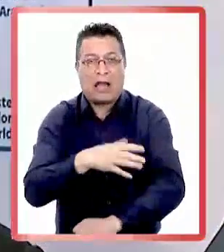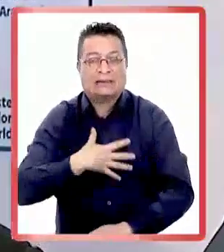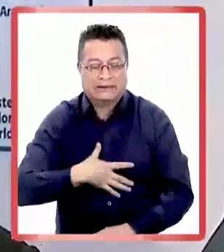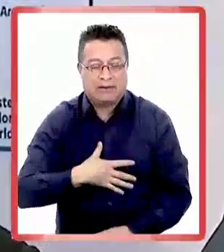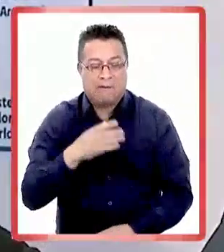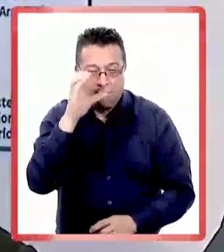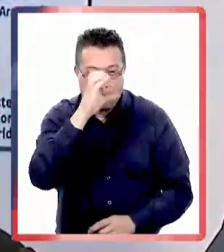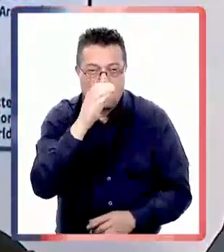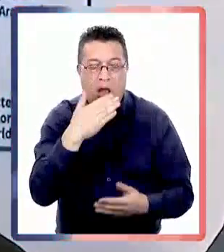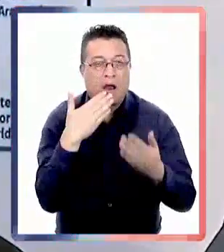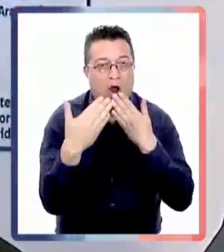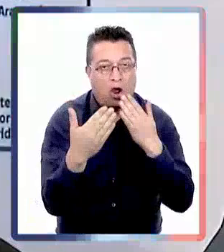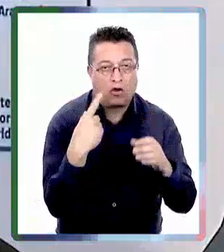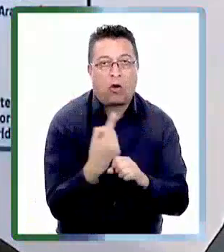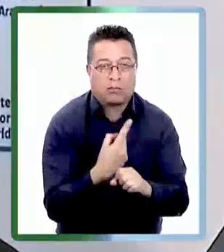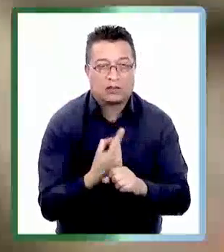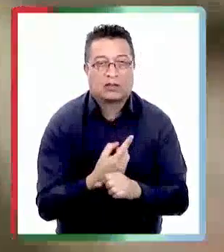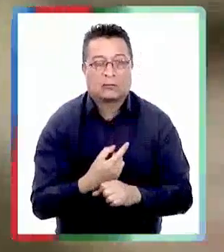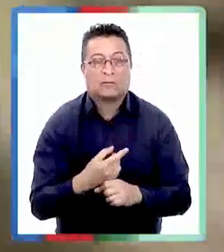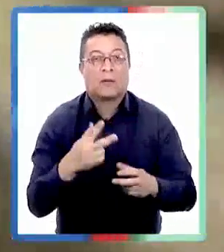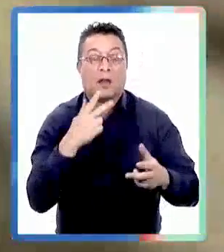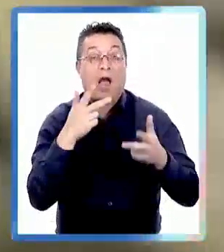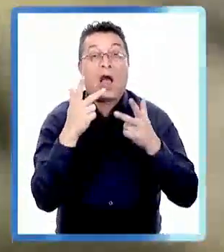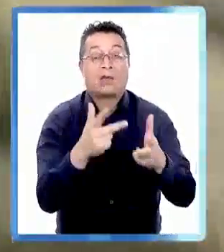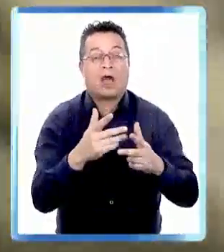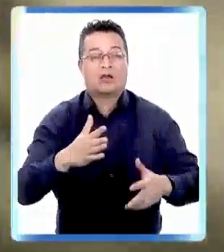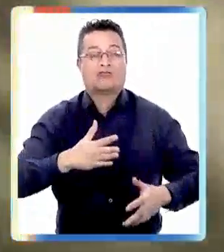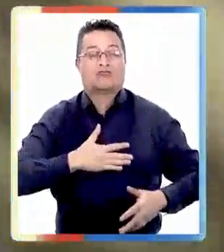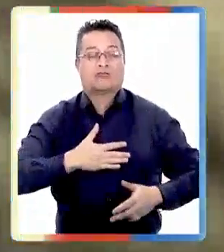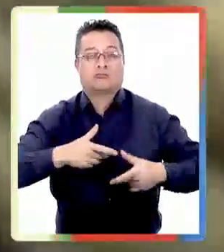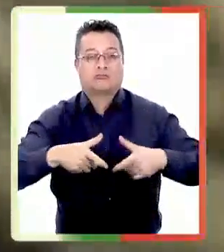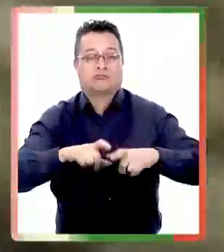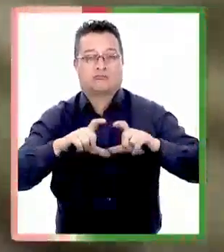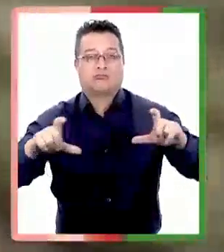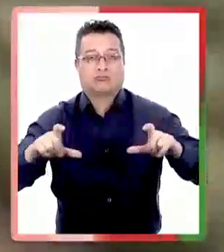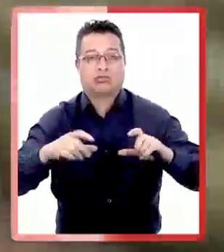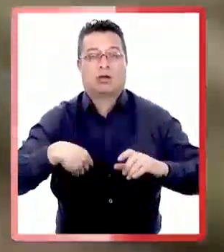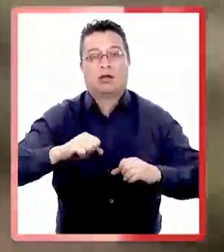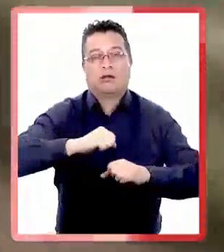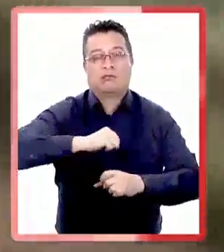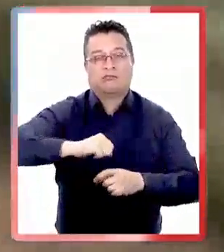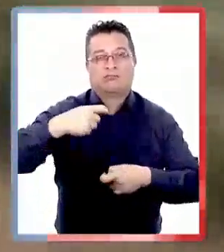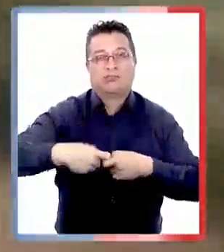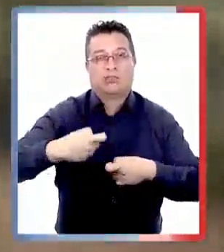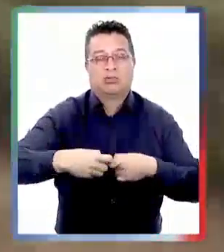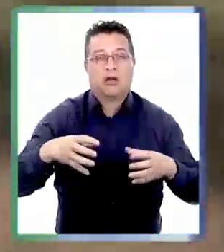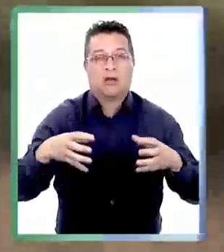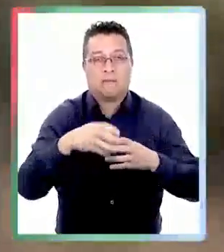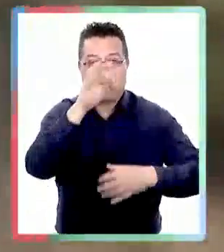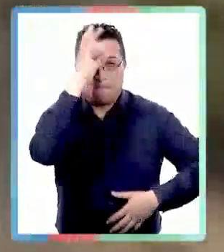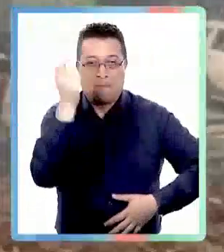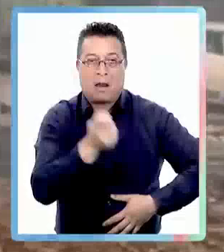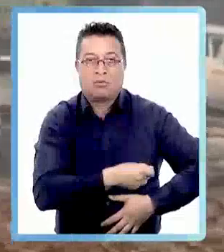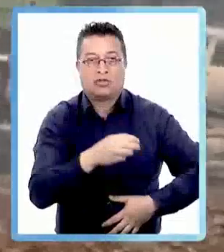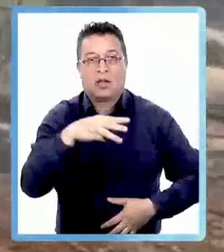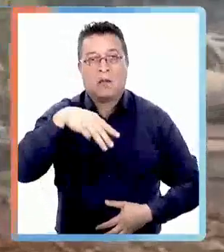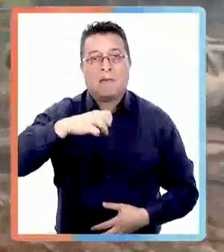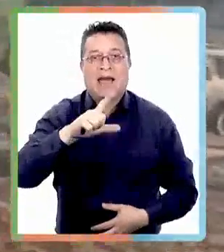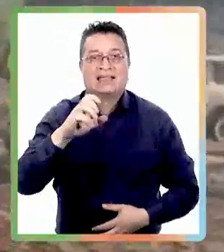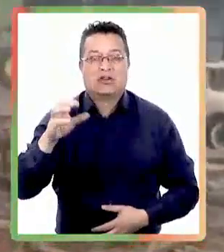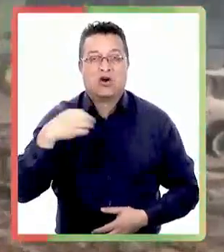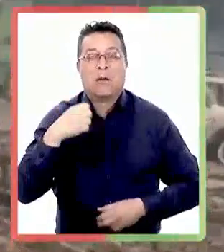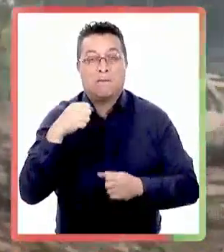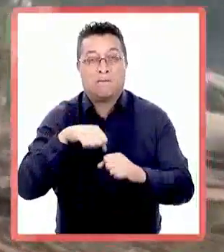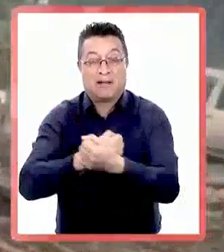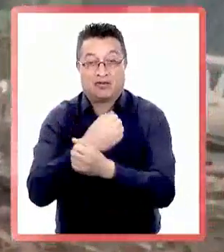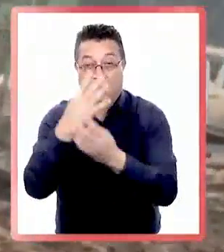regional que sí está buscando el camino del diálogo el ataque se lo adjudicó el grupo resistencia mapuche mayeco que pide